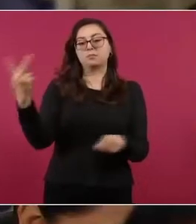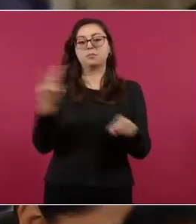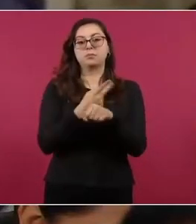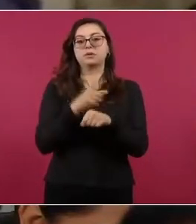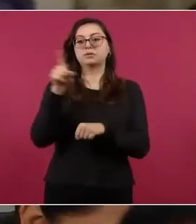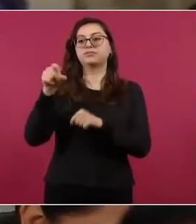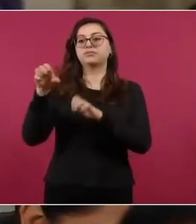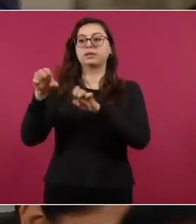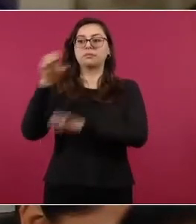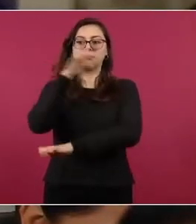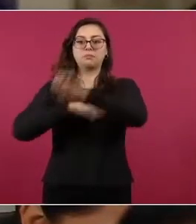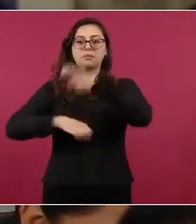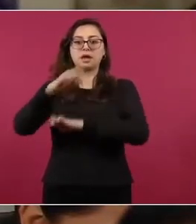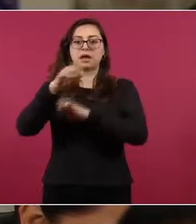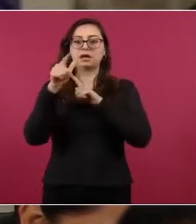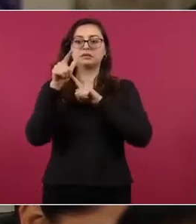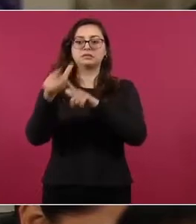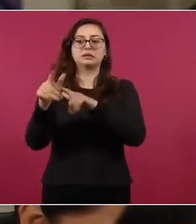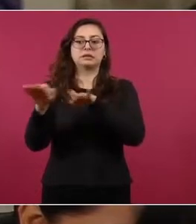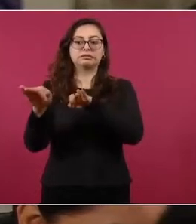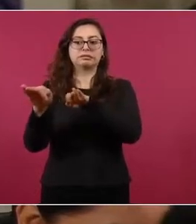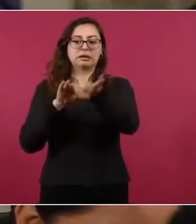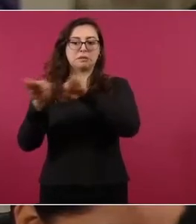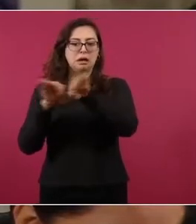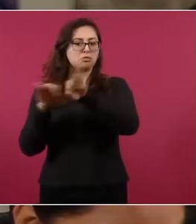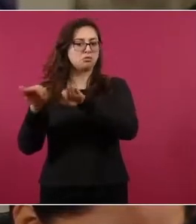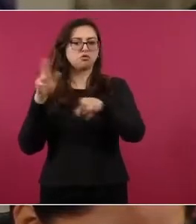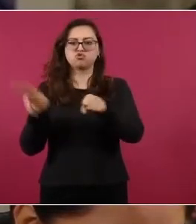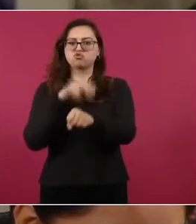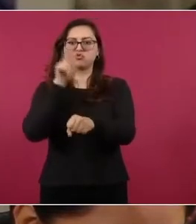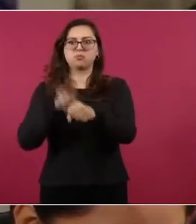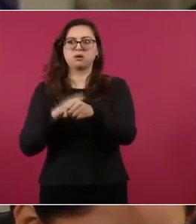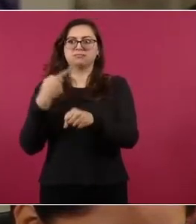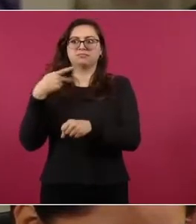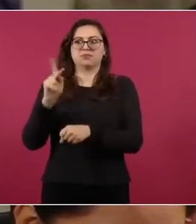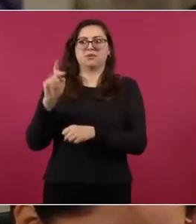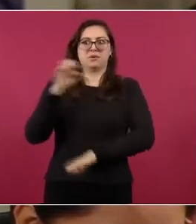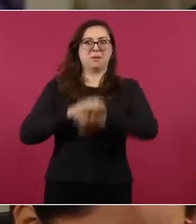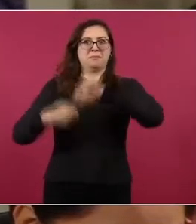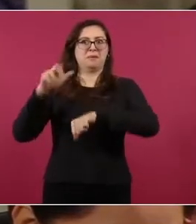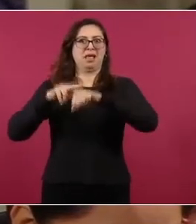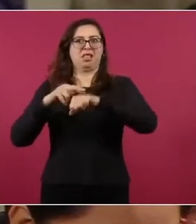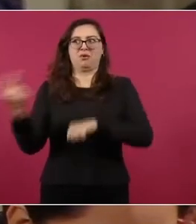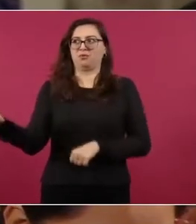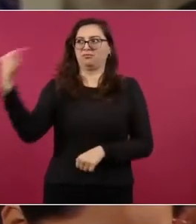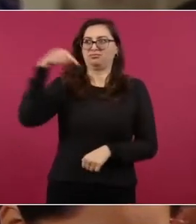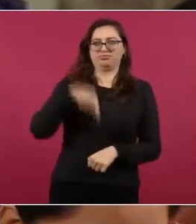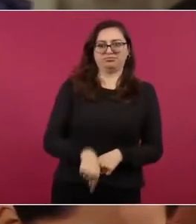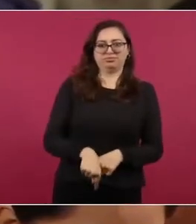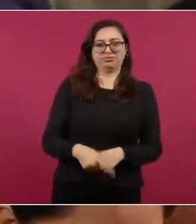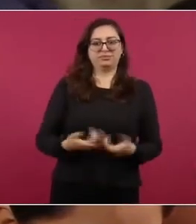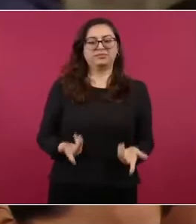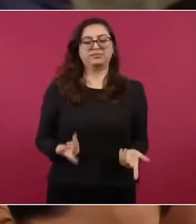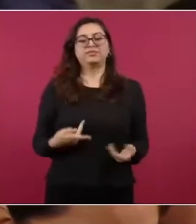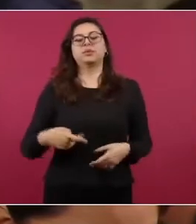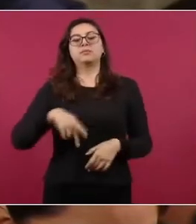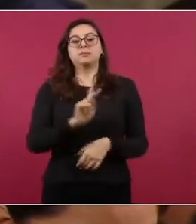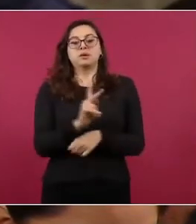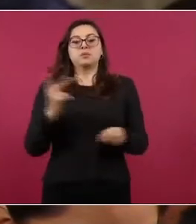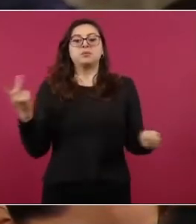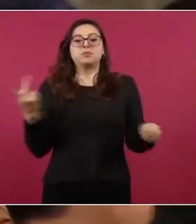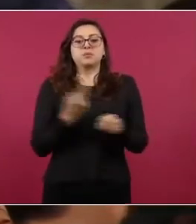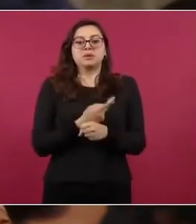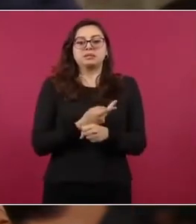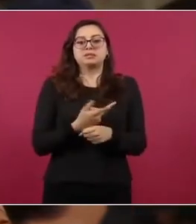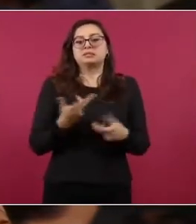manera normal, pero ¿qué es normal con toda esta situación? Y sobre todo porque más allá de que les haya incomodado o les haya molestado lo de los